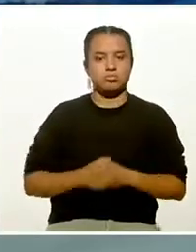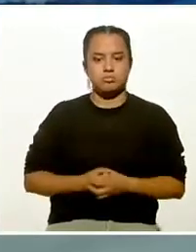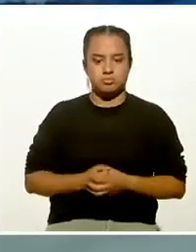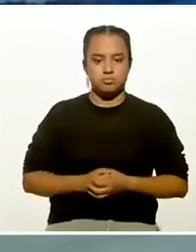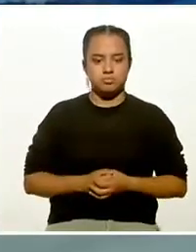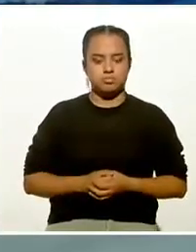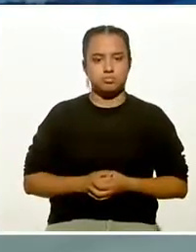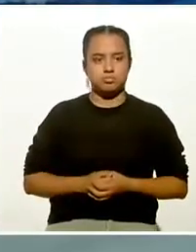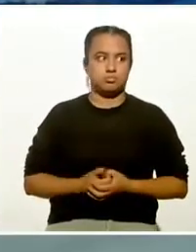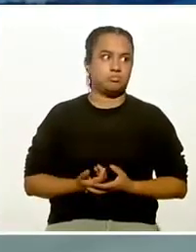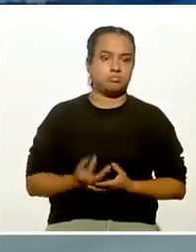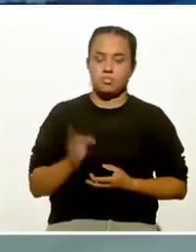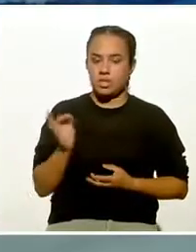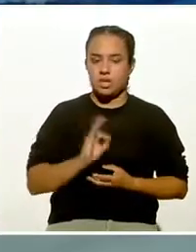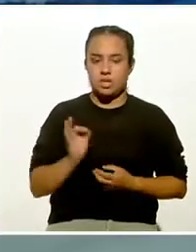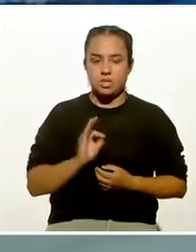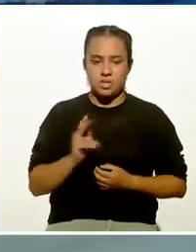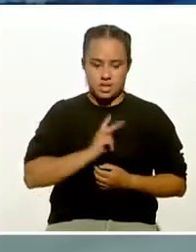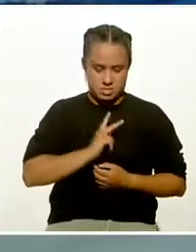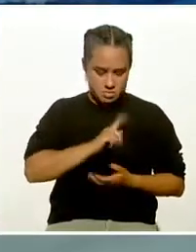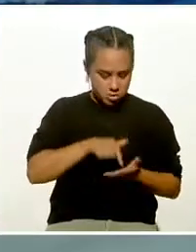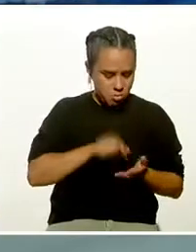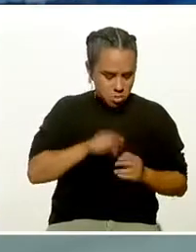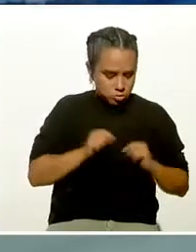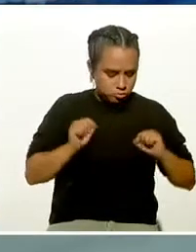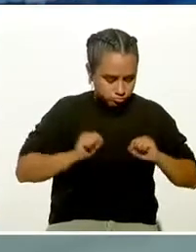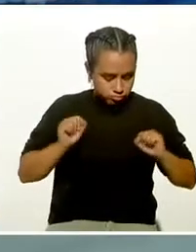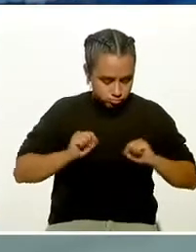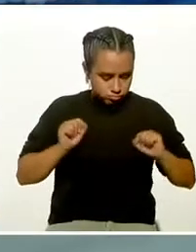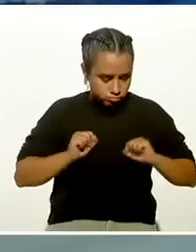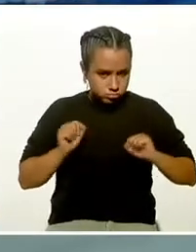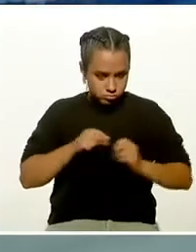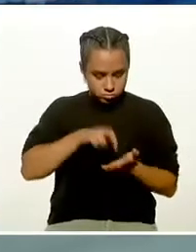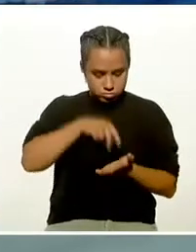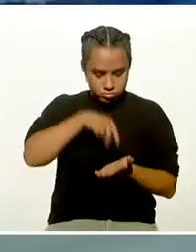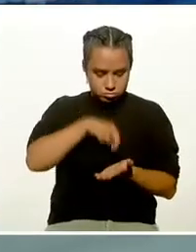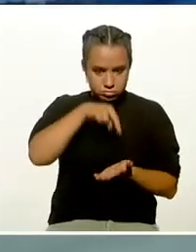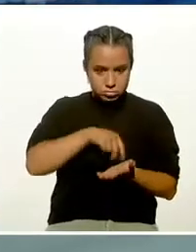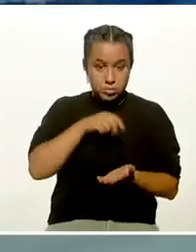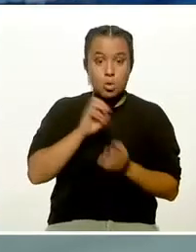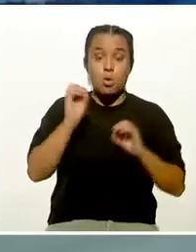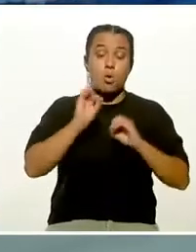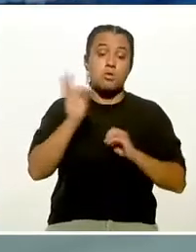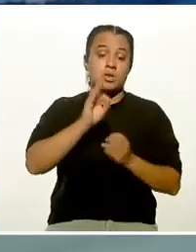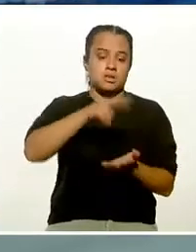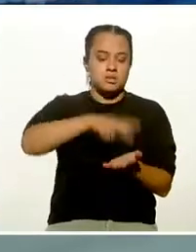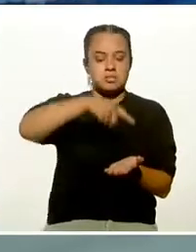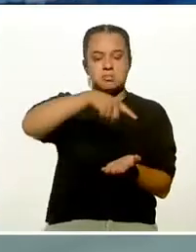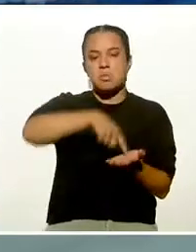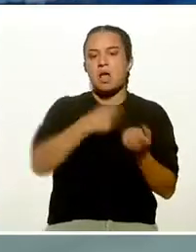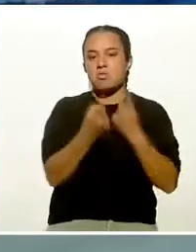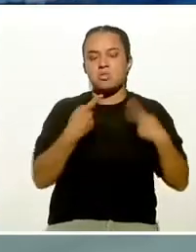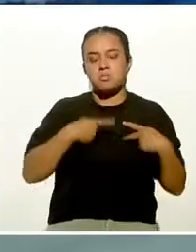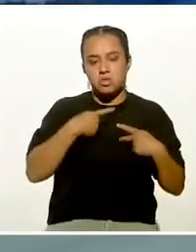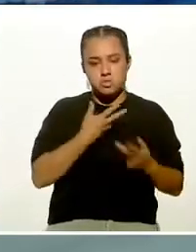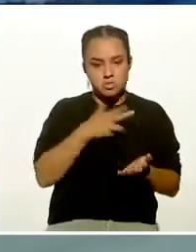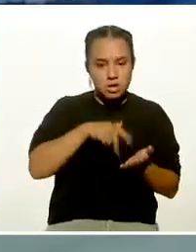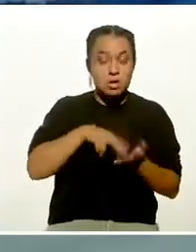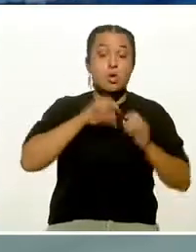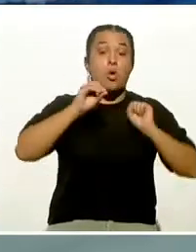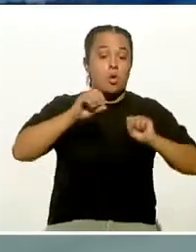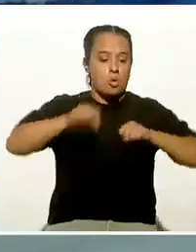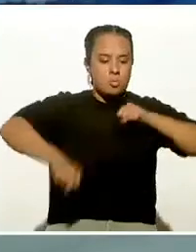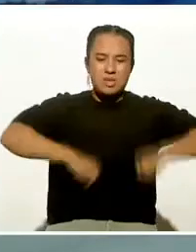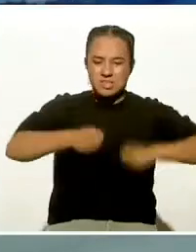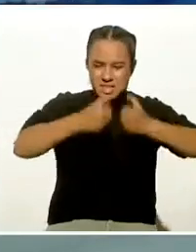No sé, puedo trotar en mi lugar. Si cuento con alguna elíptica, una corredora, una bicicleta estática, puedo